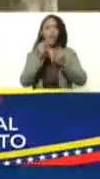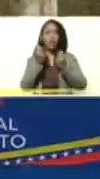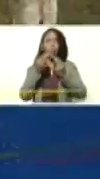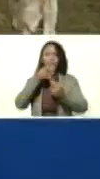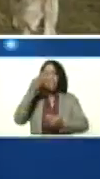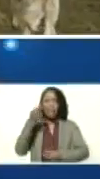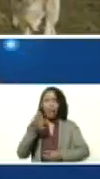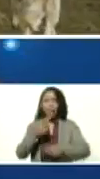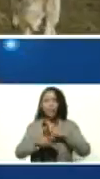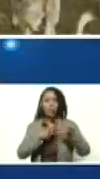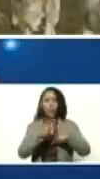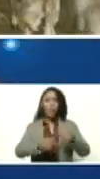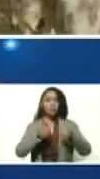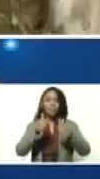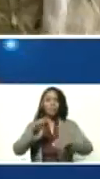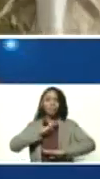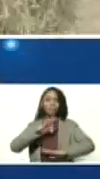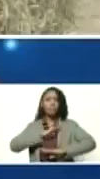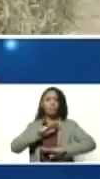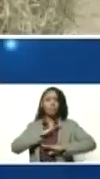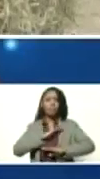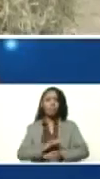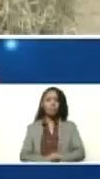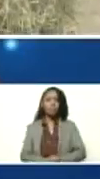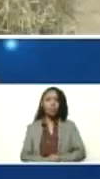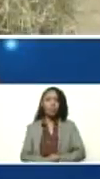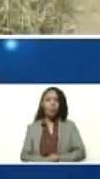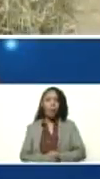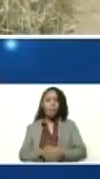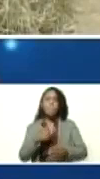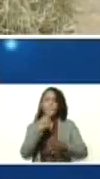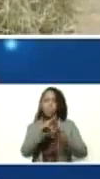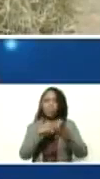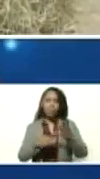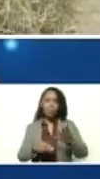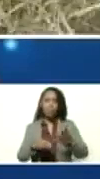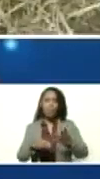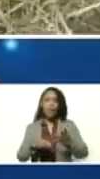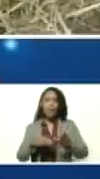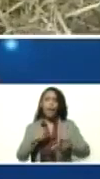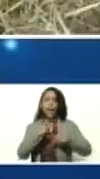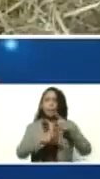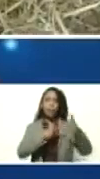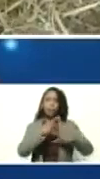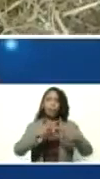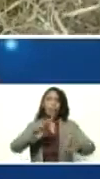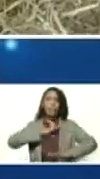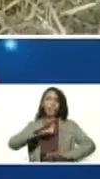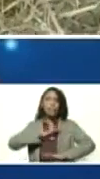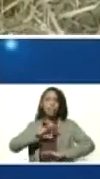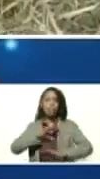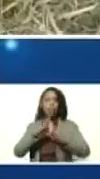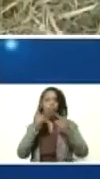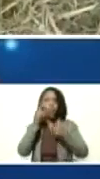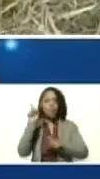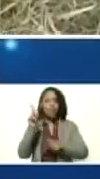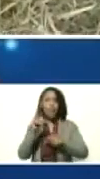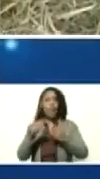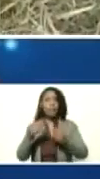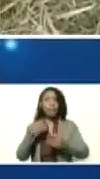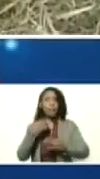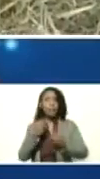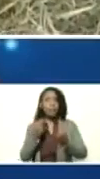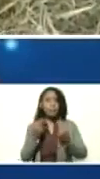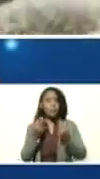La que produce bienes, bienes, productos. La que produce servicios. La que produce riqueza,